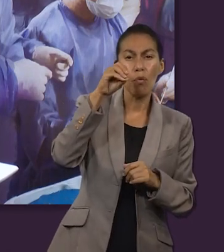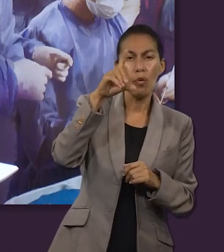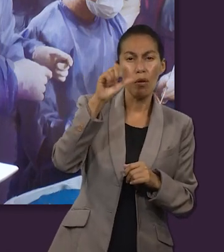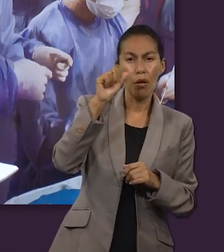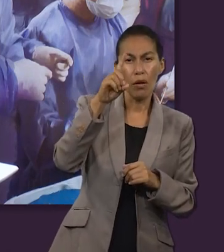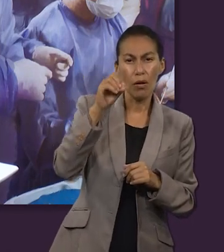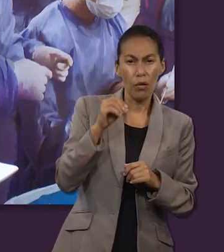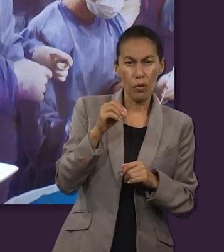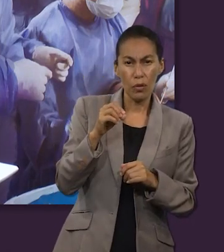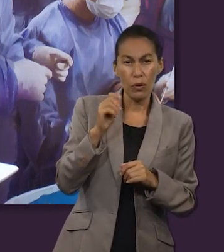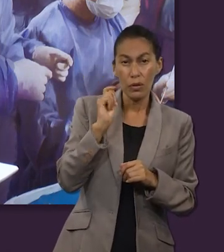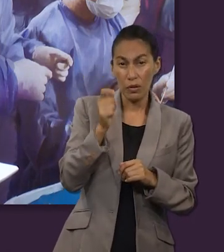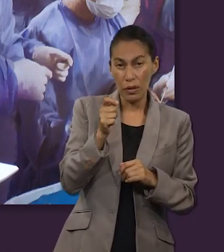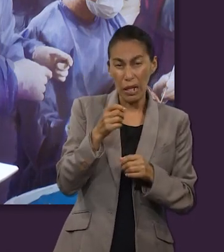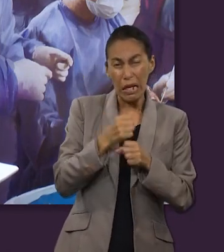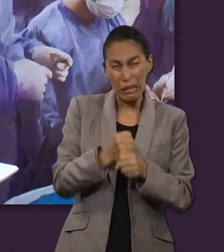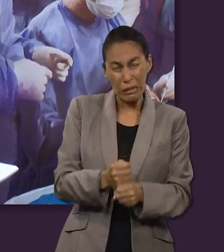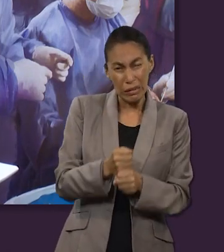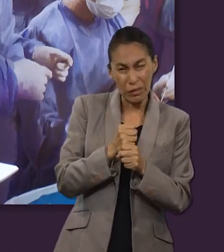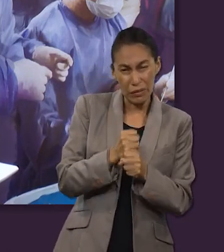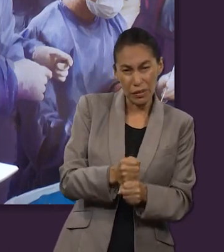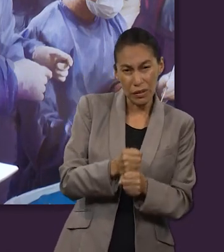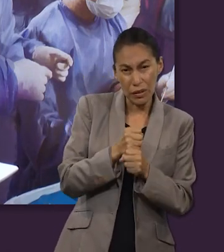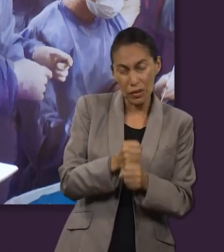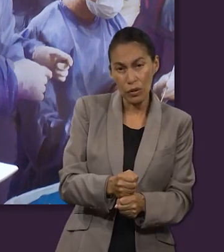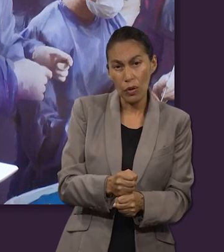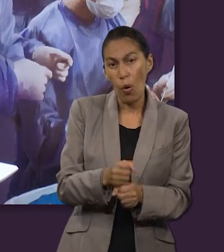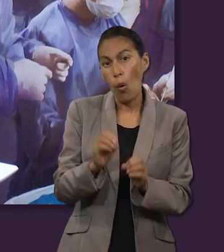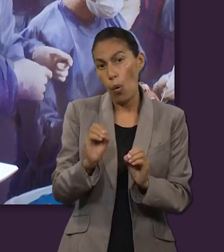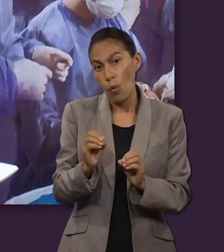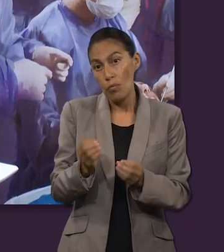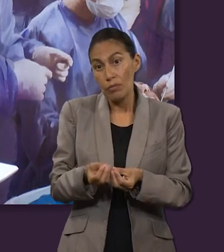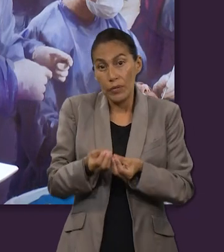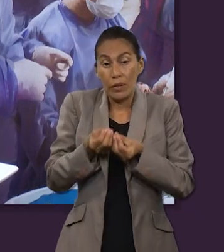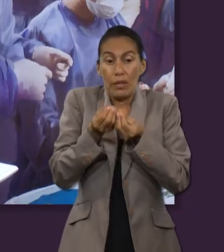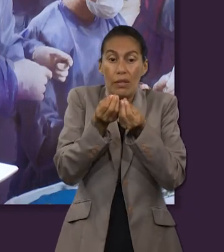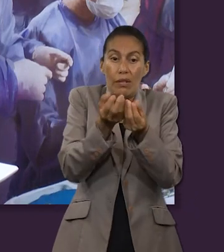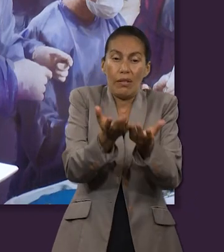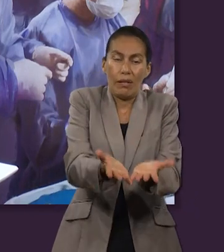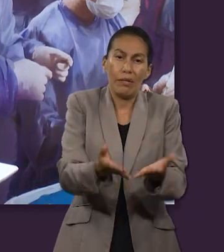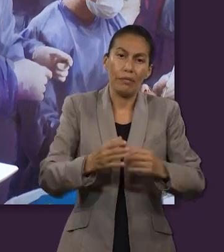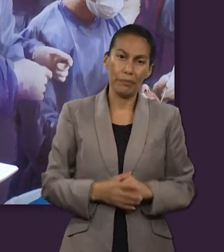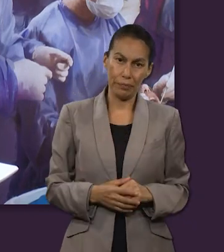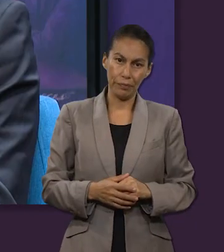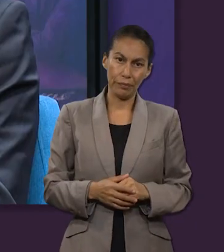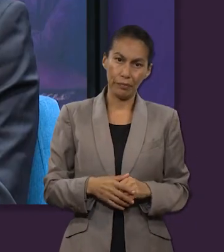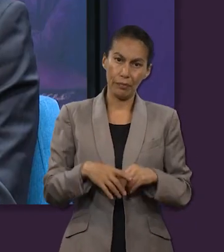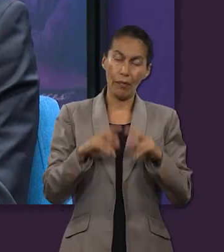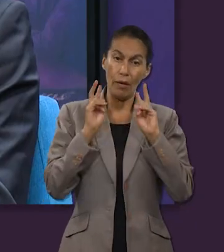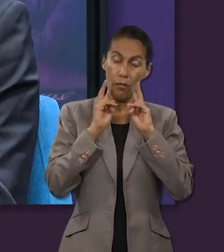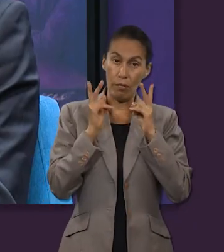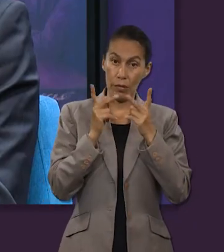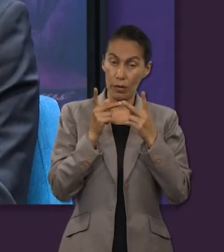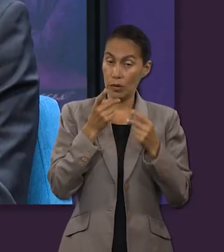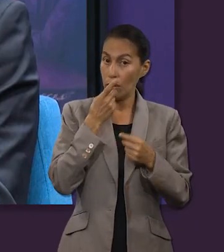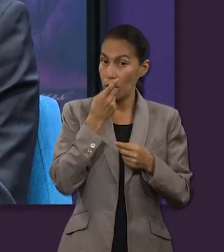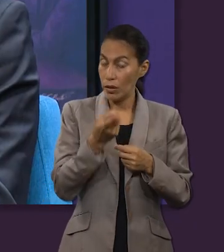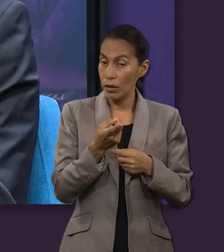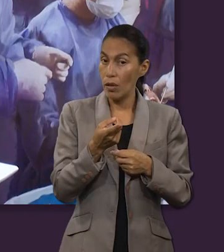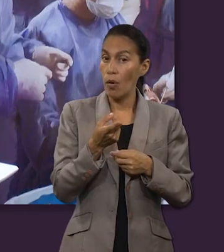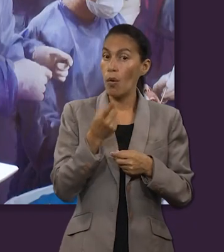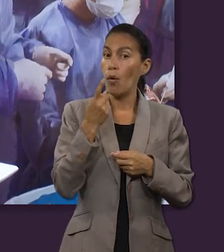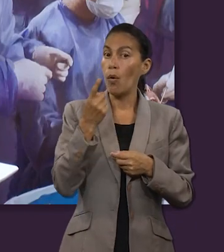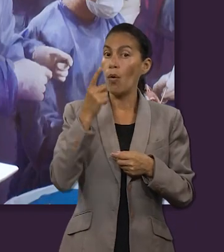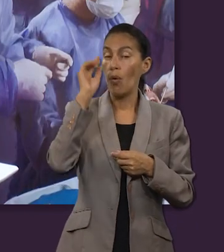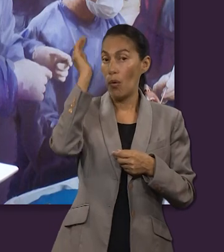decir otros sinónimos, podríamos mencionar sacrificio o tal vez ofrecido. Y es un poco la idea que transmite mejor